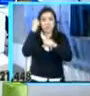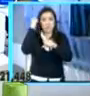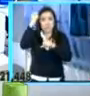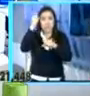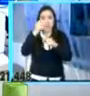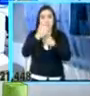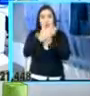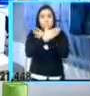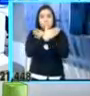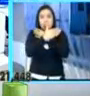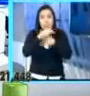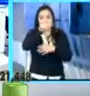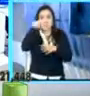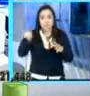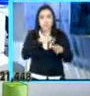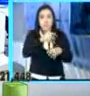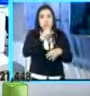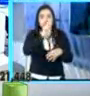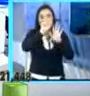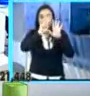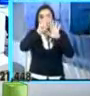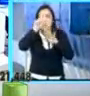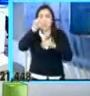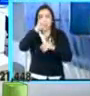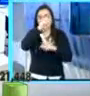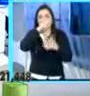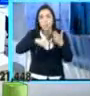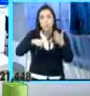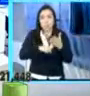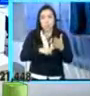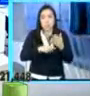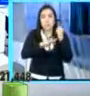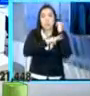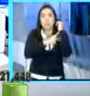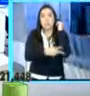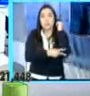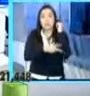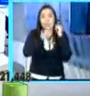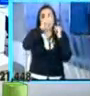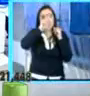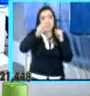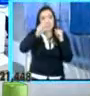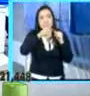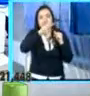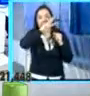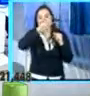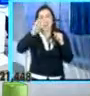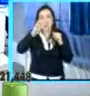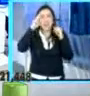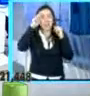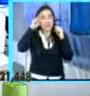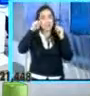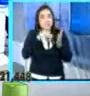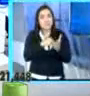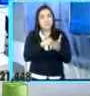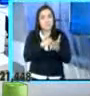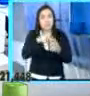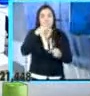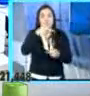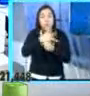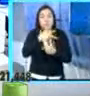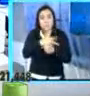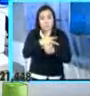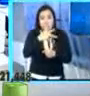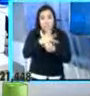tenemos 44.271 votos, tenemos también lo que es Huehuetenango, 38.745, Quiché, 29.056, Guatemala,